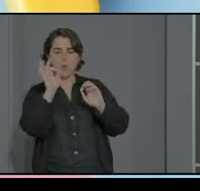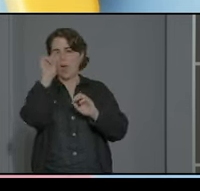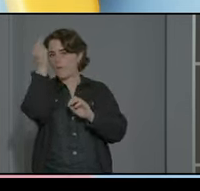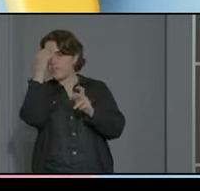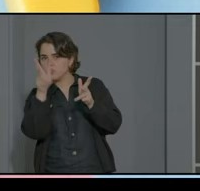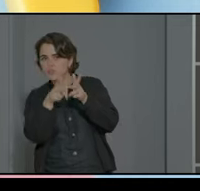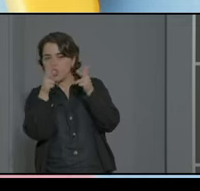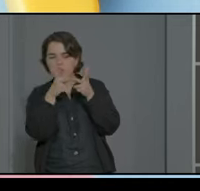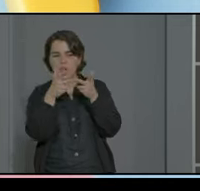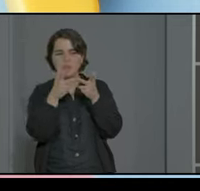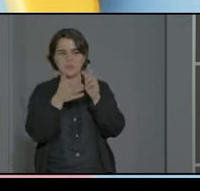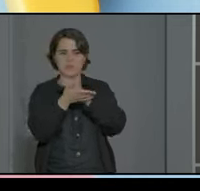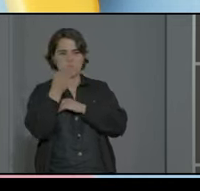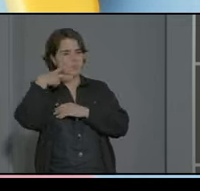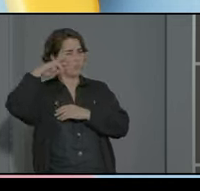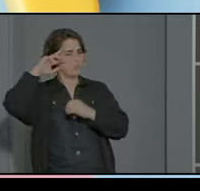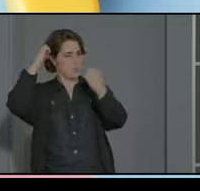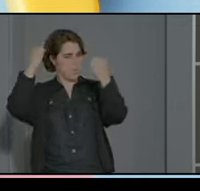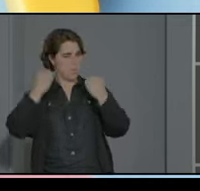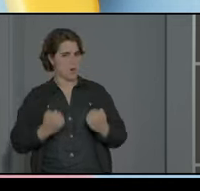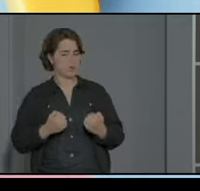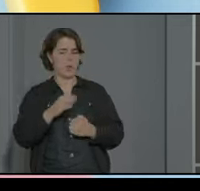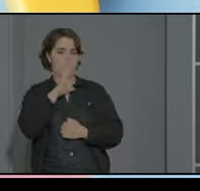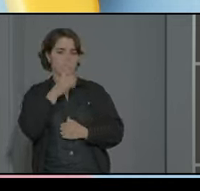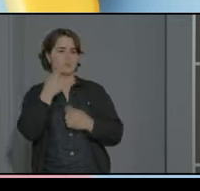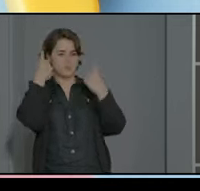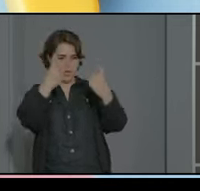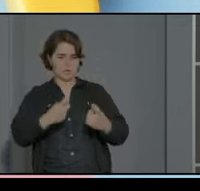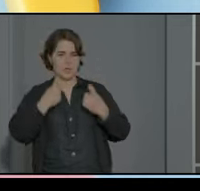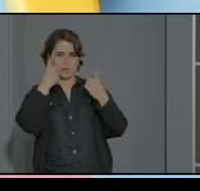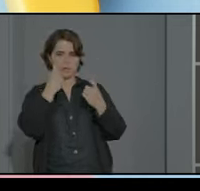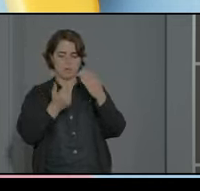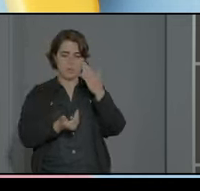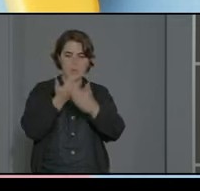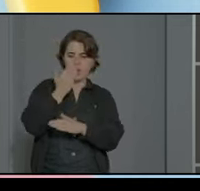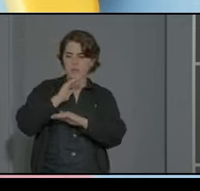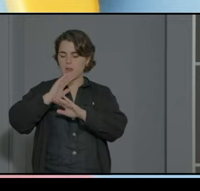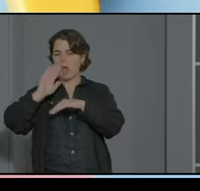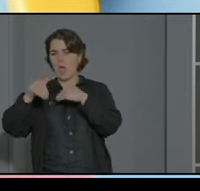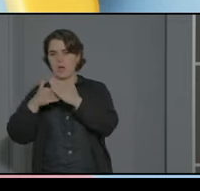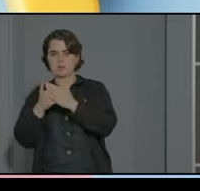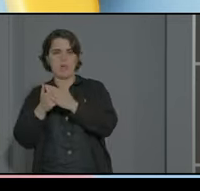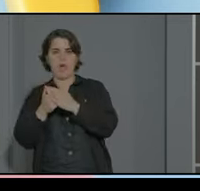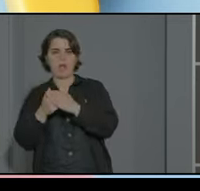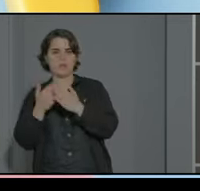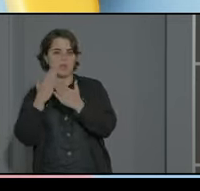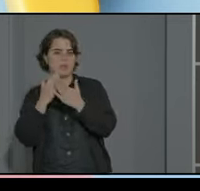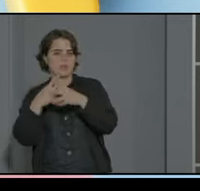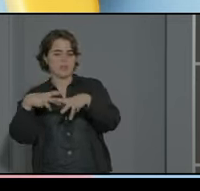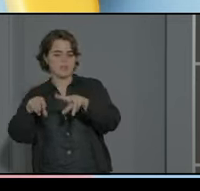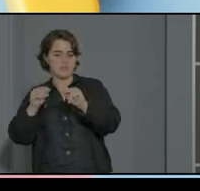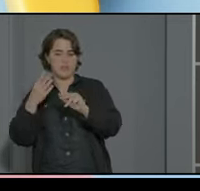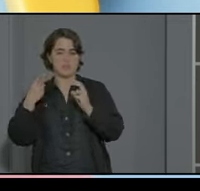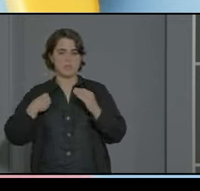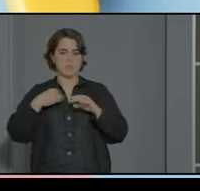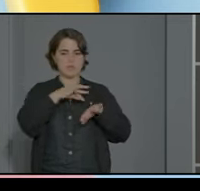en eso somos expertos y en eso nos esforzamos desde que entramos en la mañana hasta que salimos y más allá en cuanto a las orientaciones